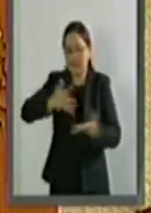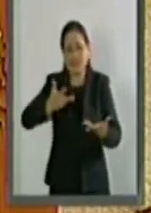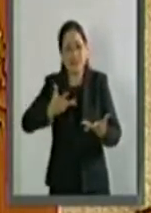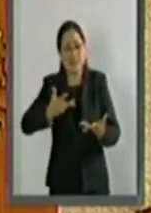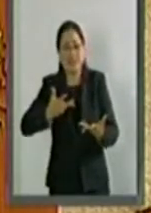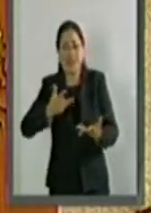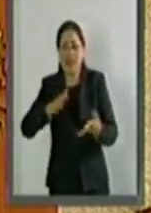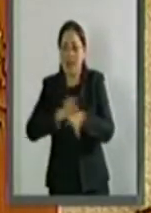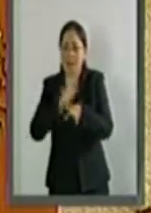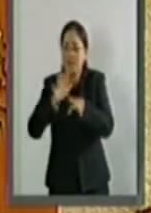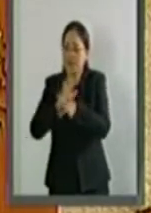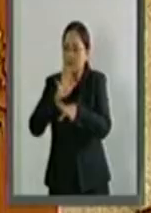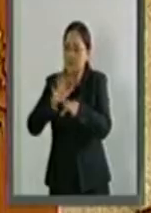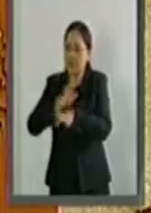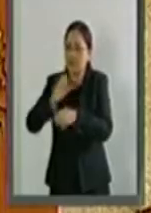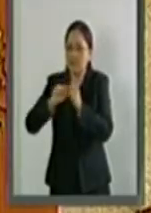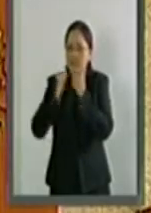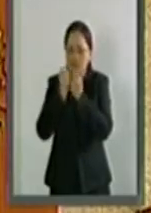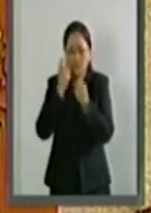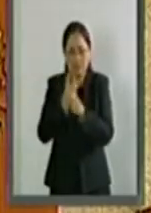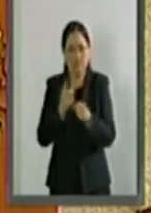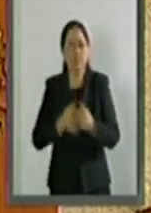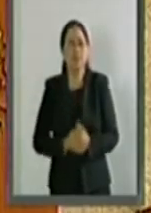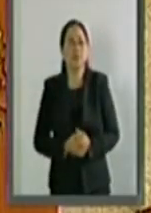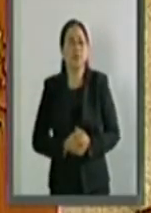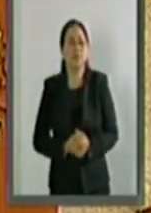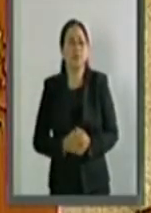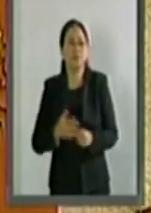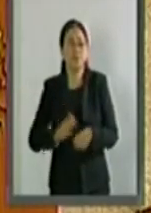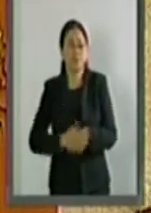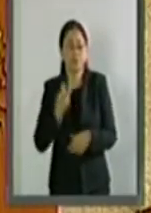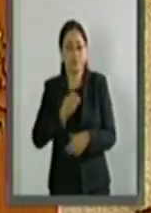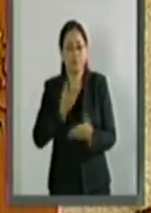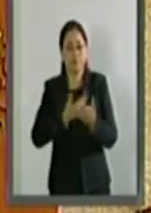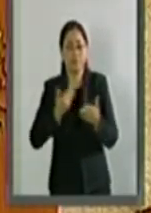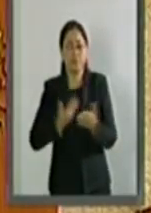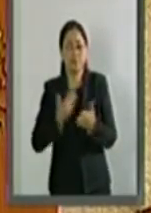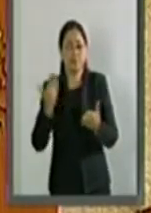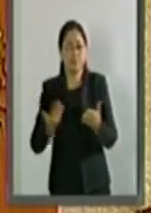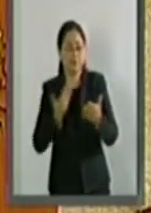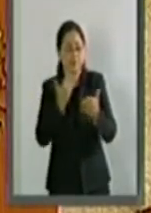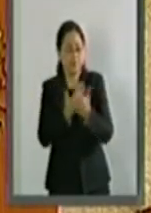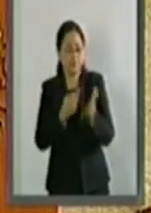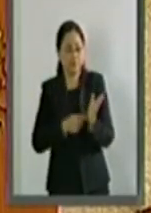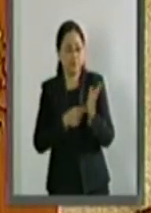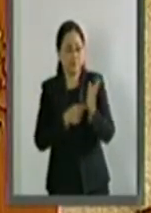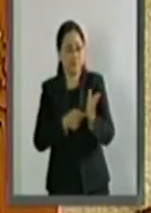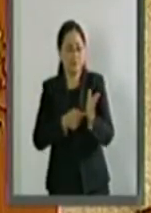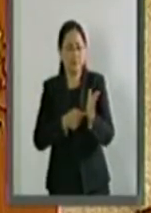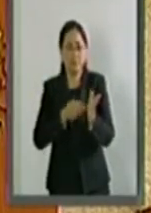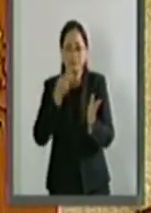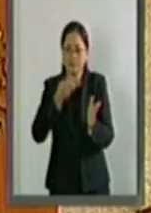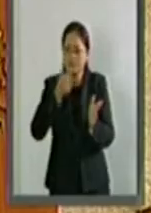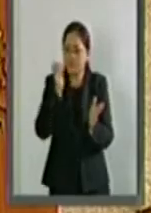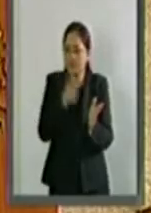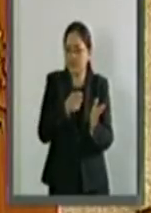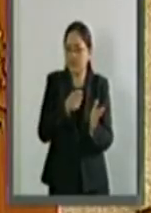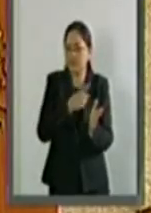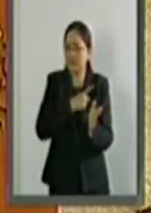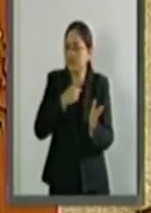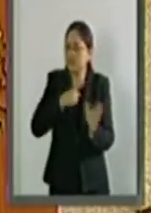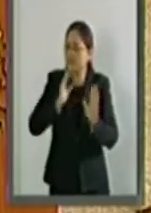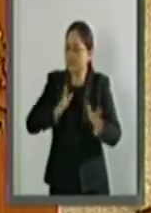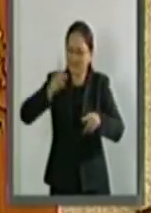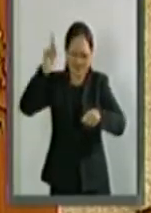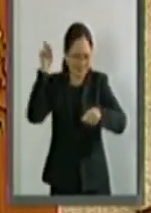Por eso hoy presentamos esta iniciativa que tiene que ver con erradicar